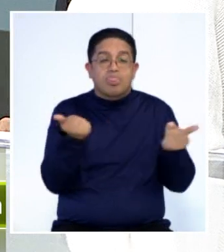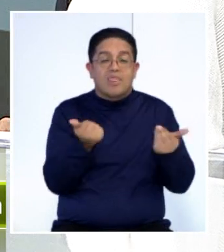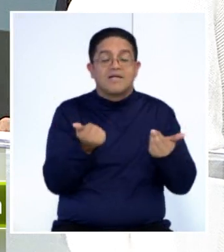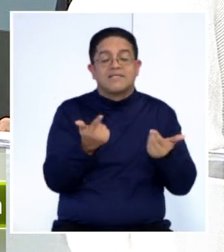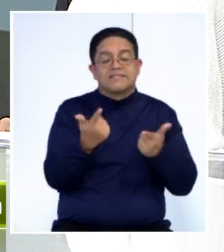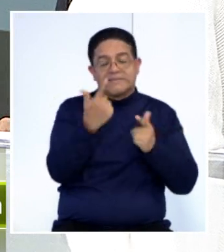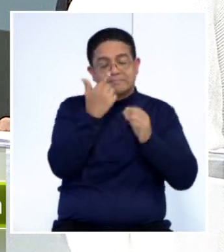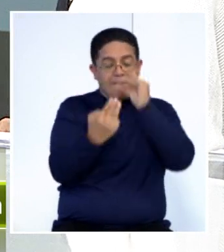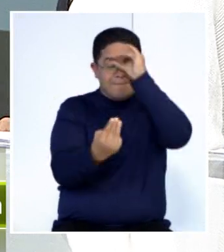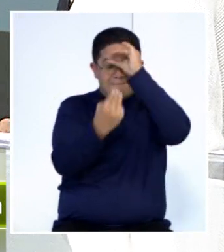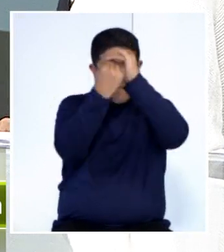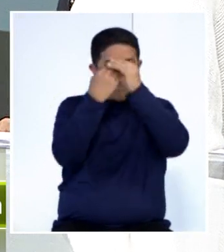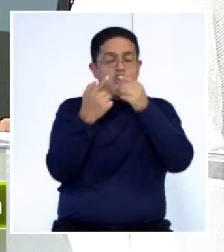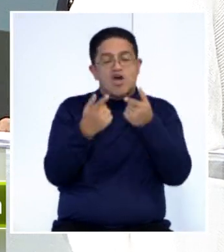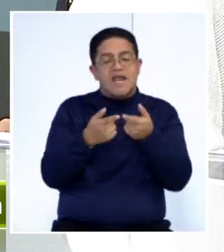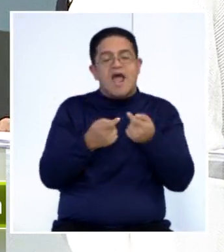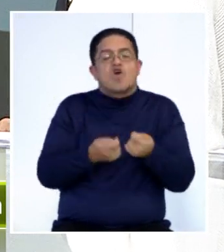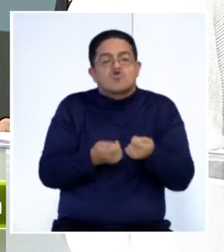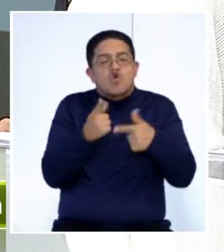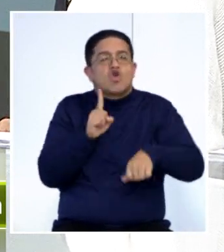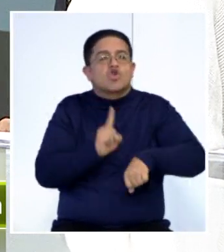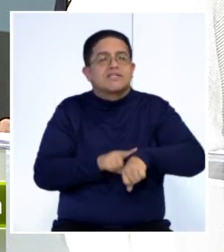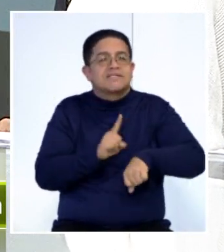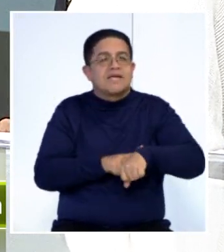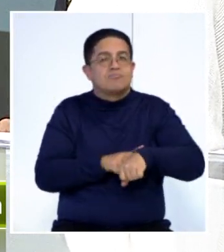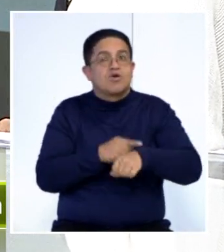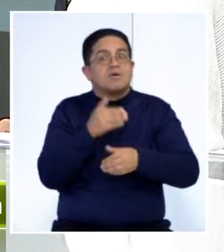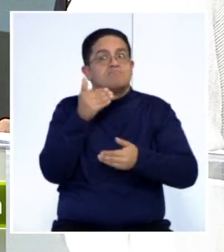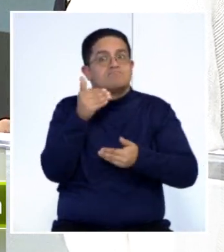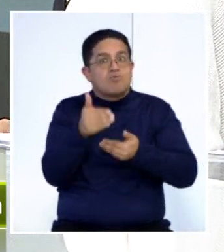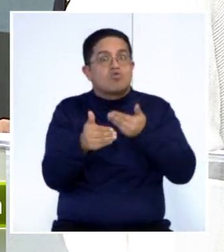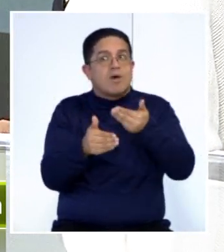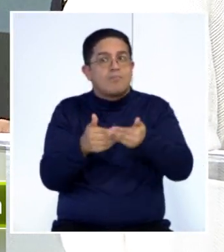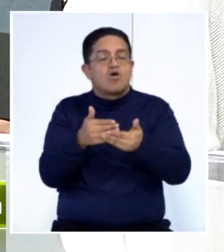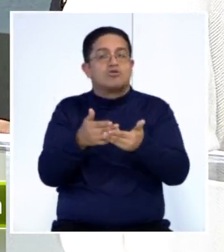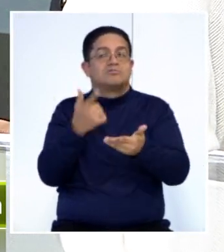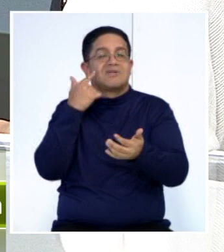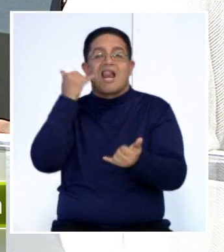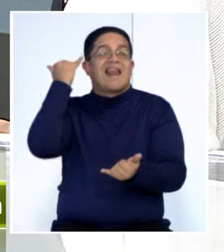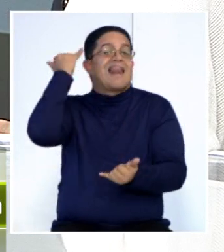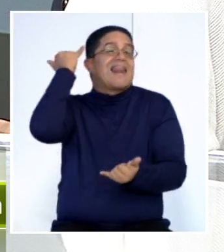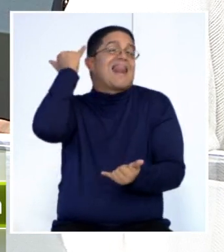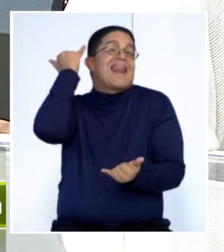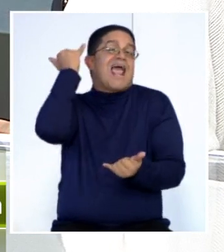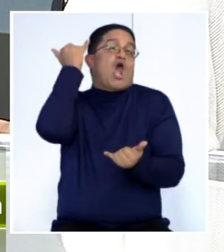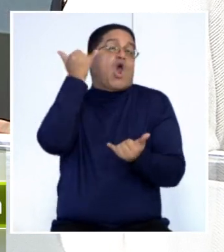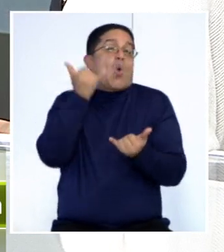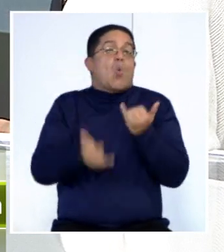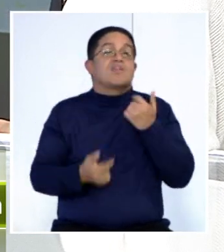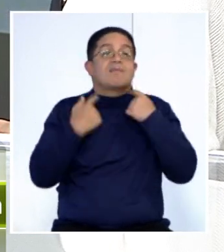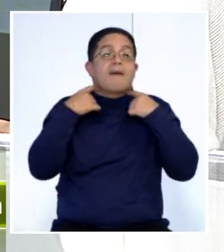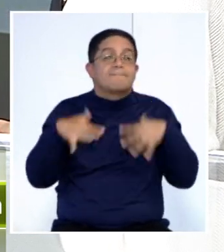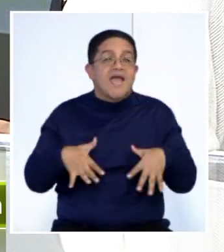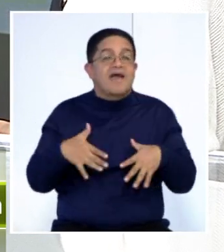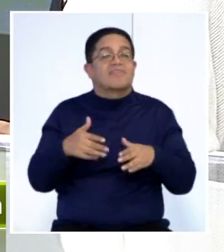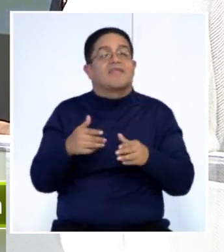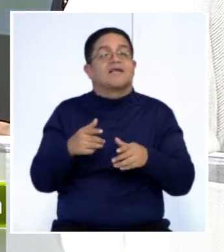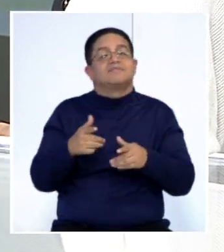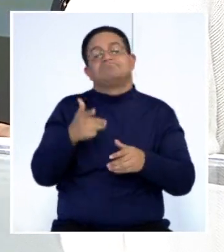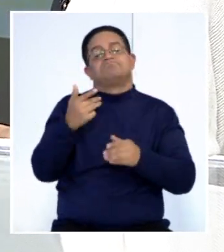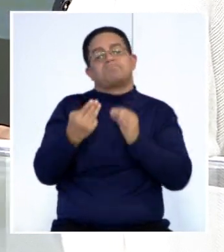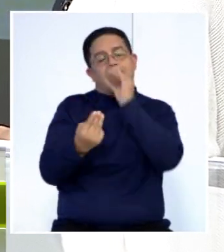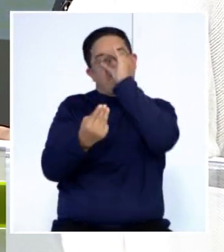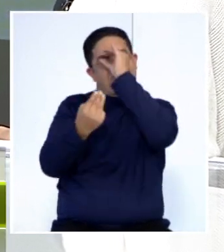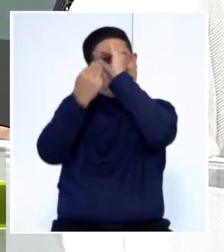reciente y esto va progresando hasta que puede llegar a la memoria tardía y es la última que se pierde. Pues incluso he tenido